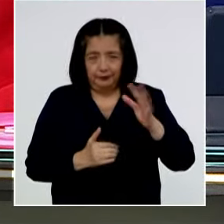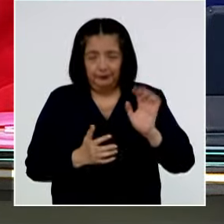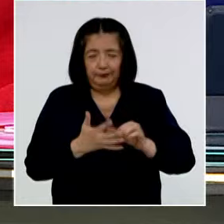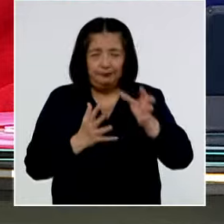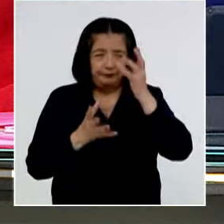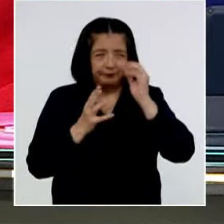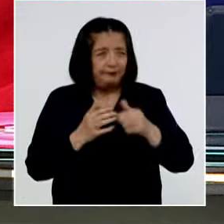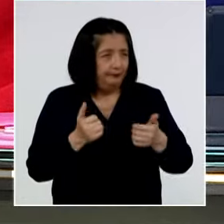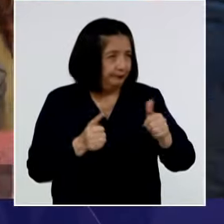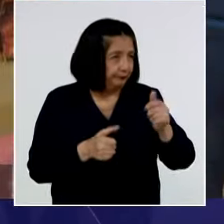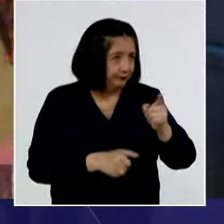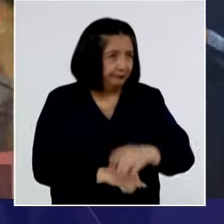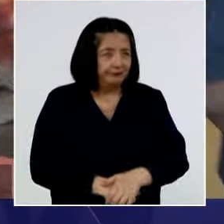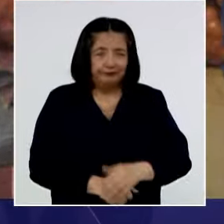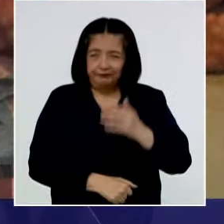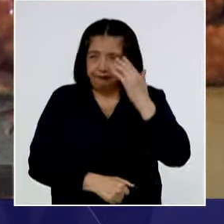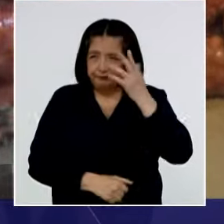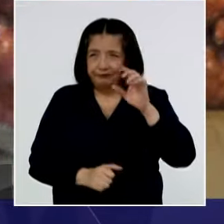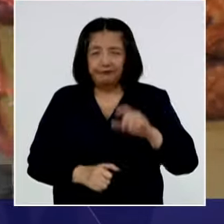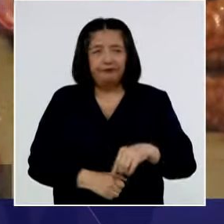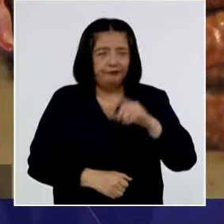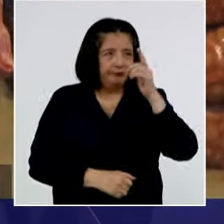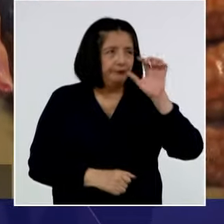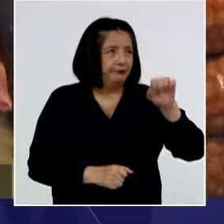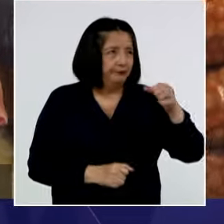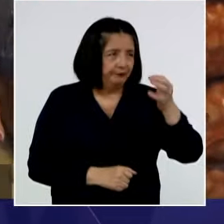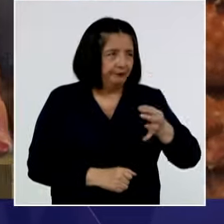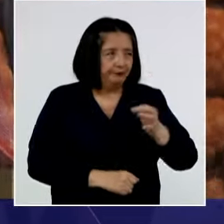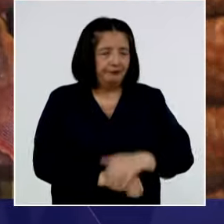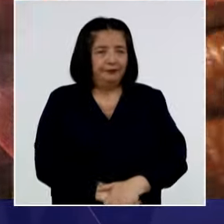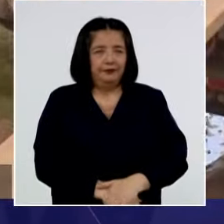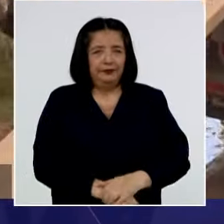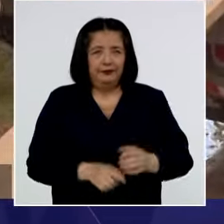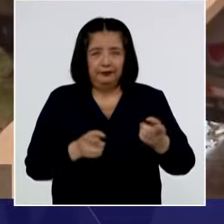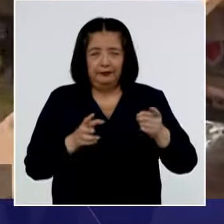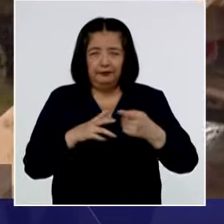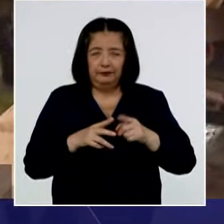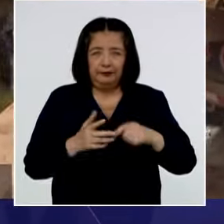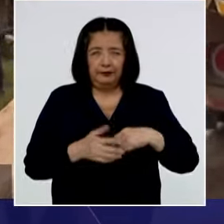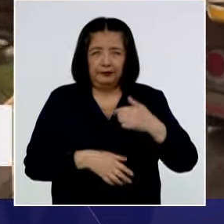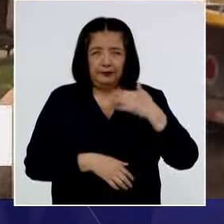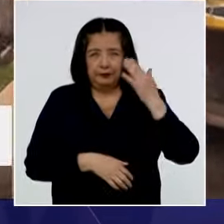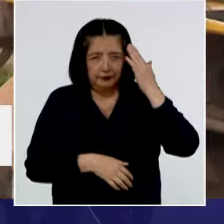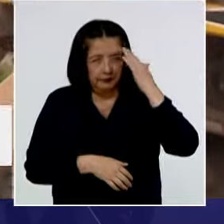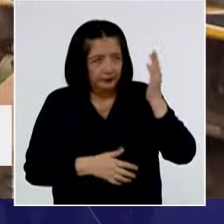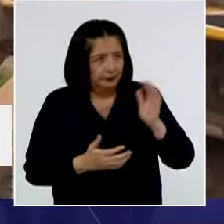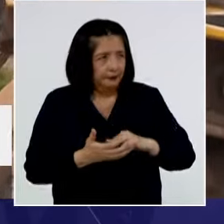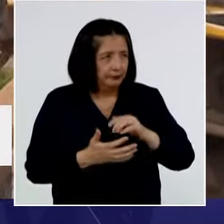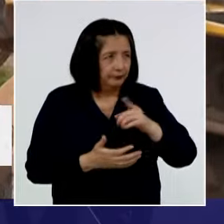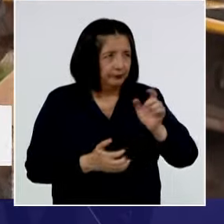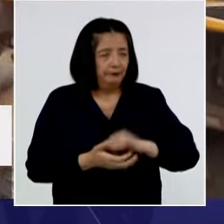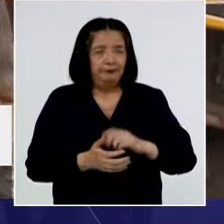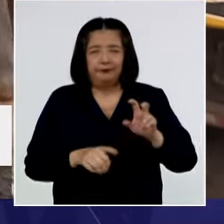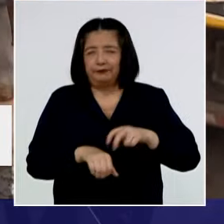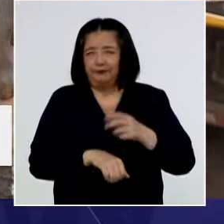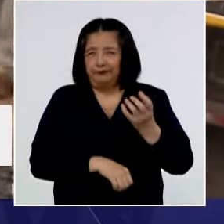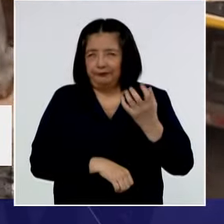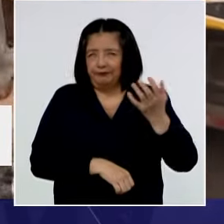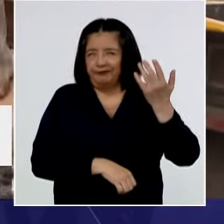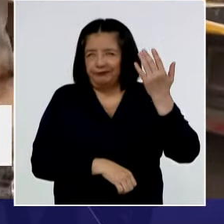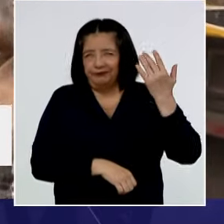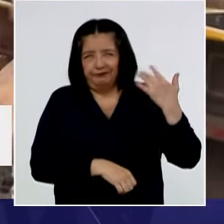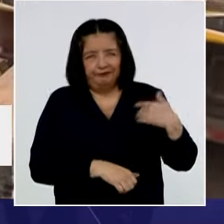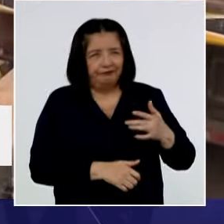aprendido. ¿Cómo estás? Bien Lorena, sí, exactamente. Cuando uno comienza a conocer un poco más sobre este tubérculo milenario, siente ese